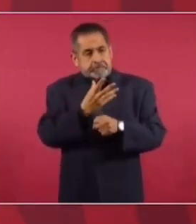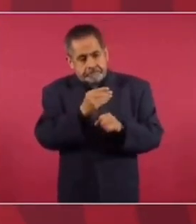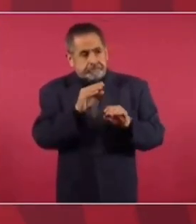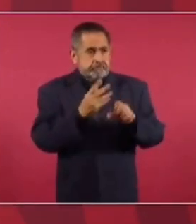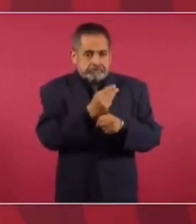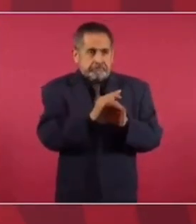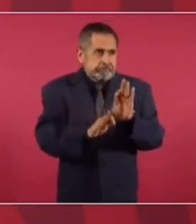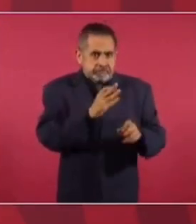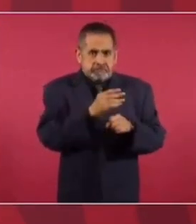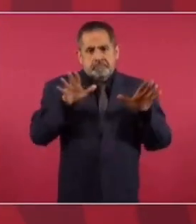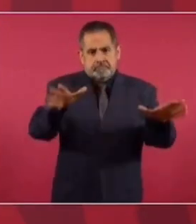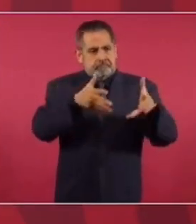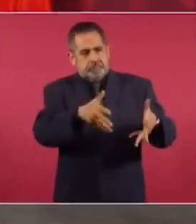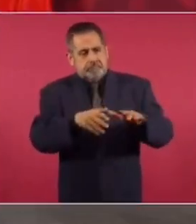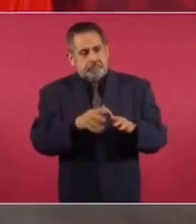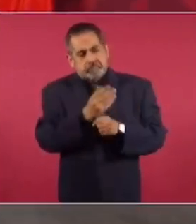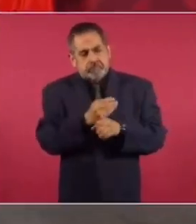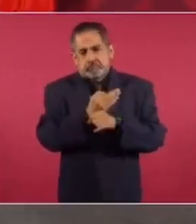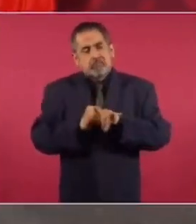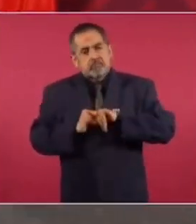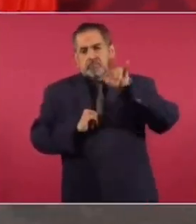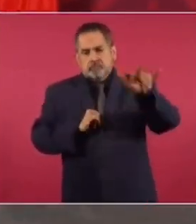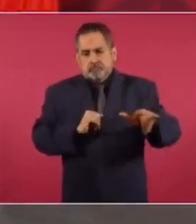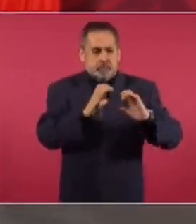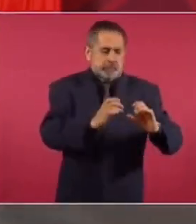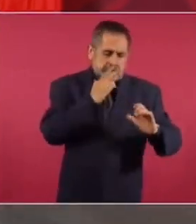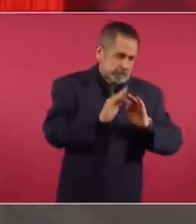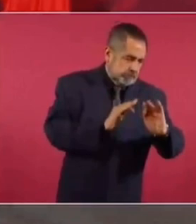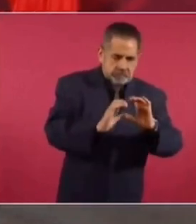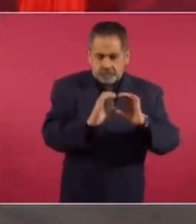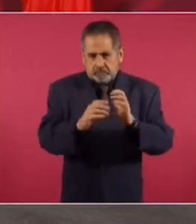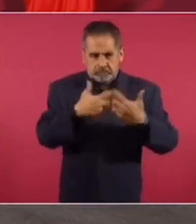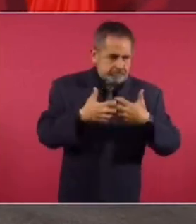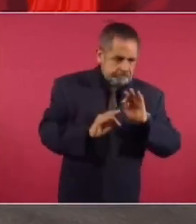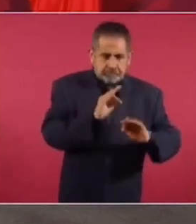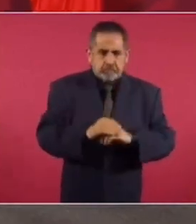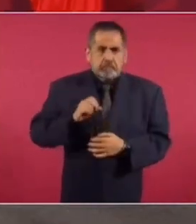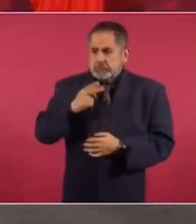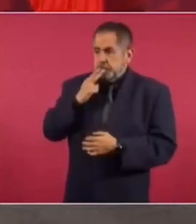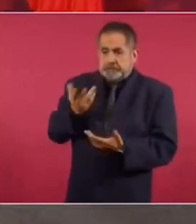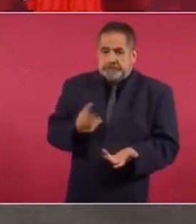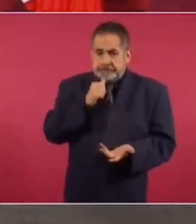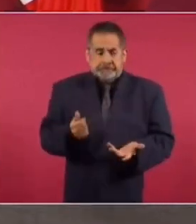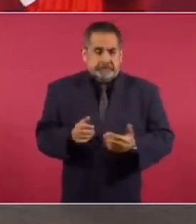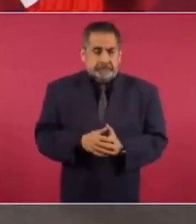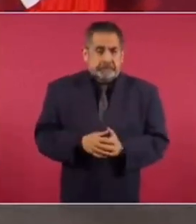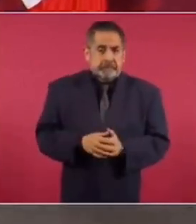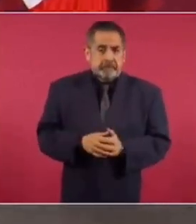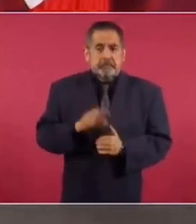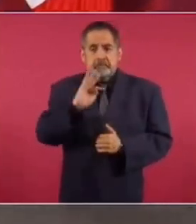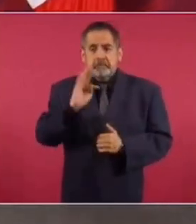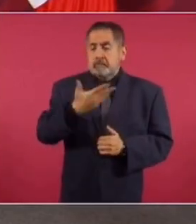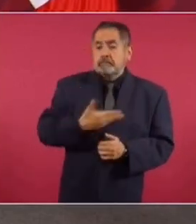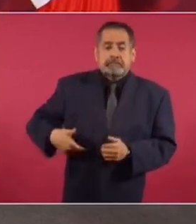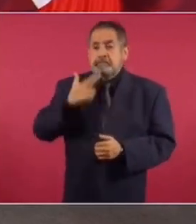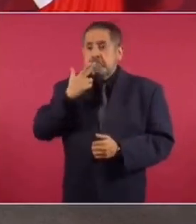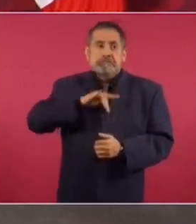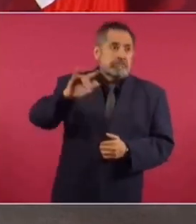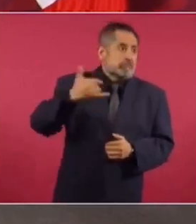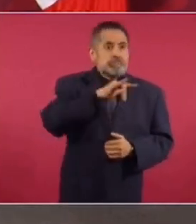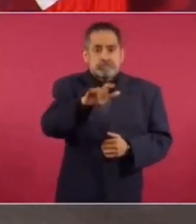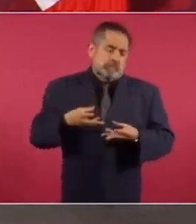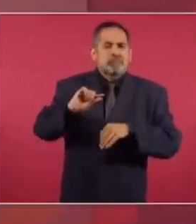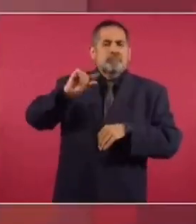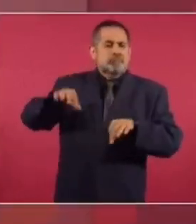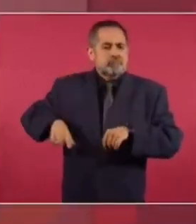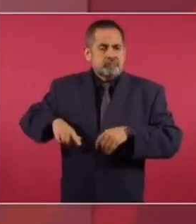mantenimiento, ahora se fue a mantenimiento y se cuida, no lo usamos, porque si lo usara el presidente nos